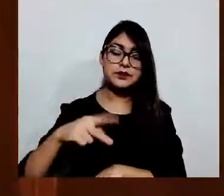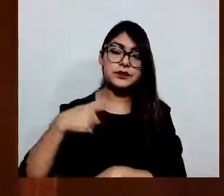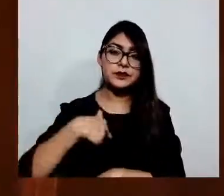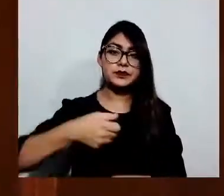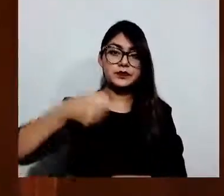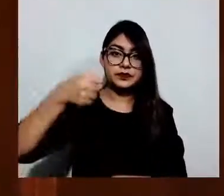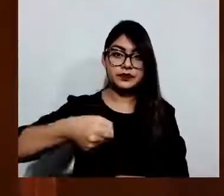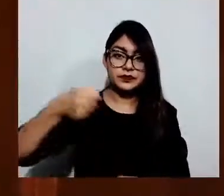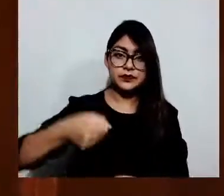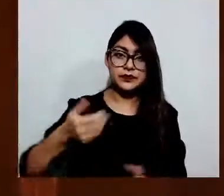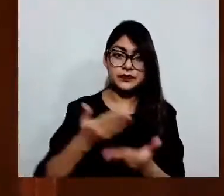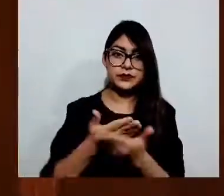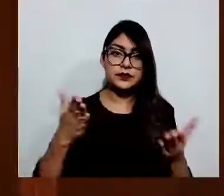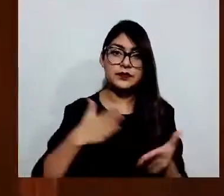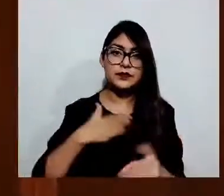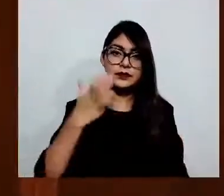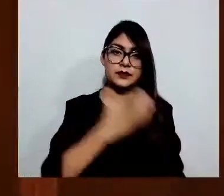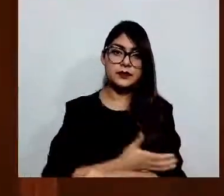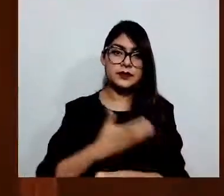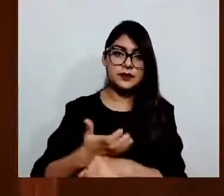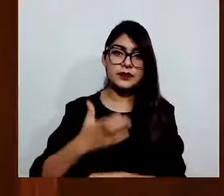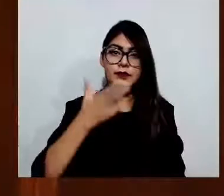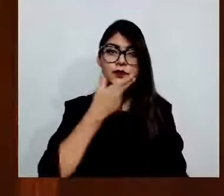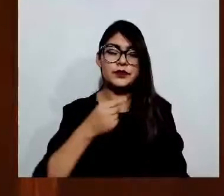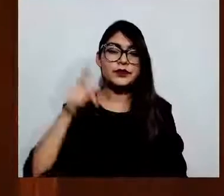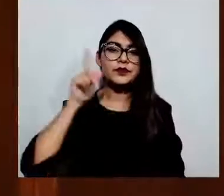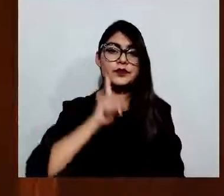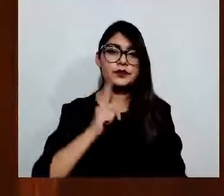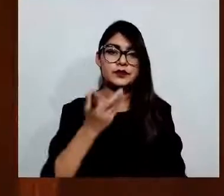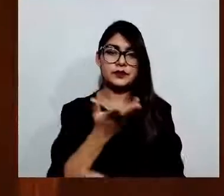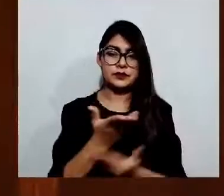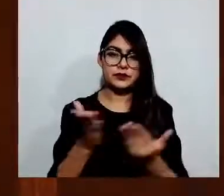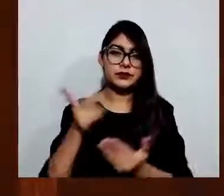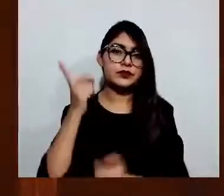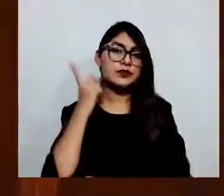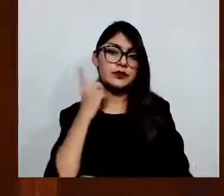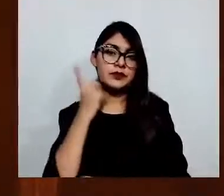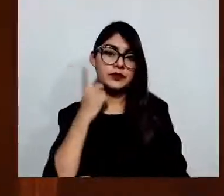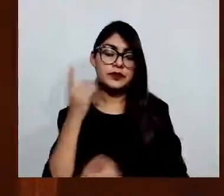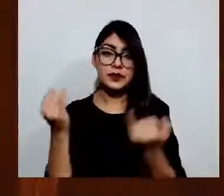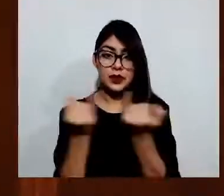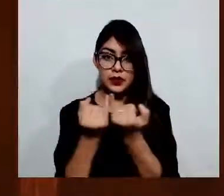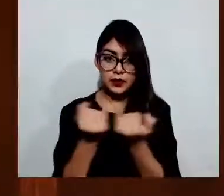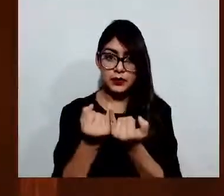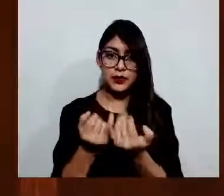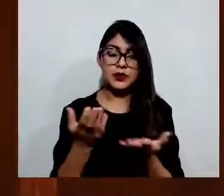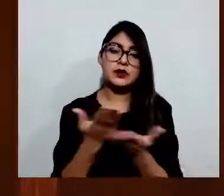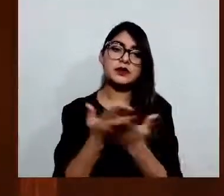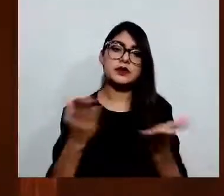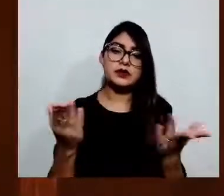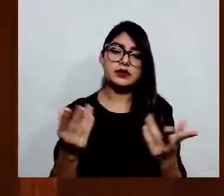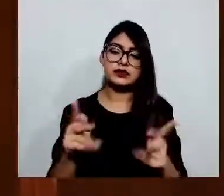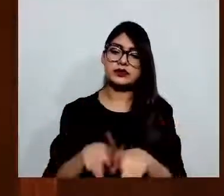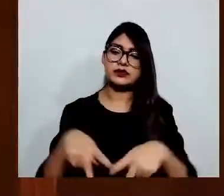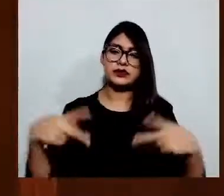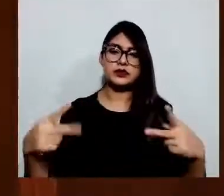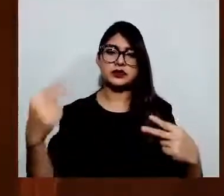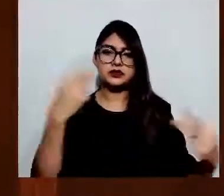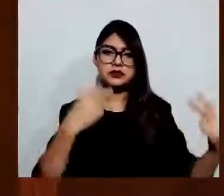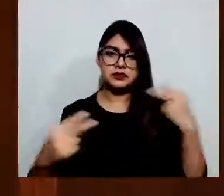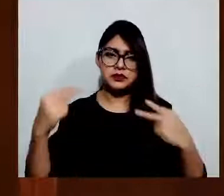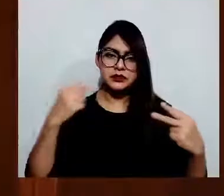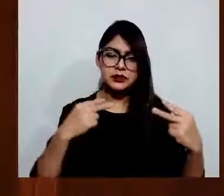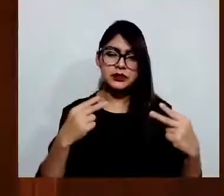compañeros diputados, así como los medios de comunicación y a las personas que nos siguen a través de las